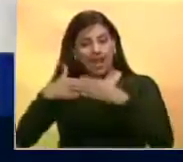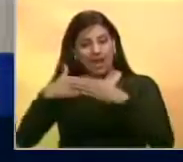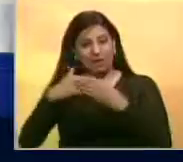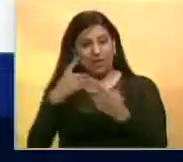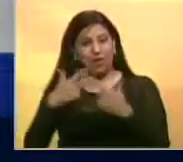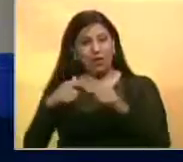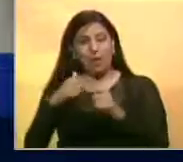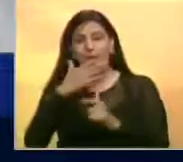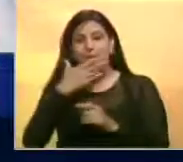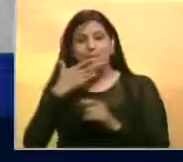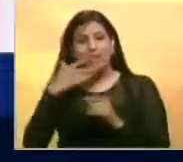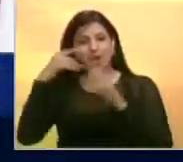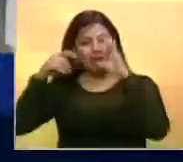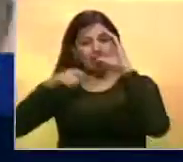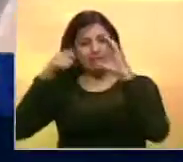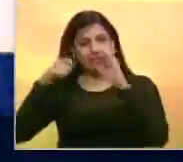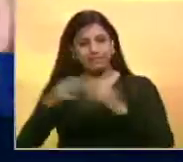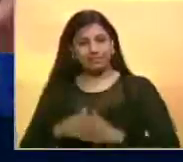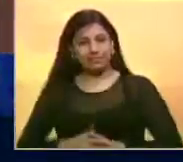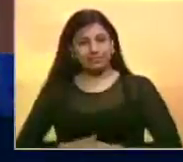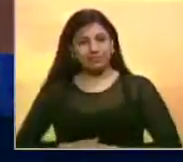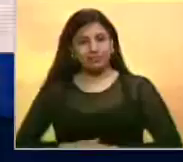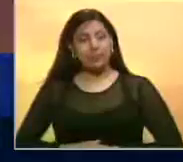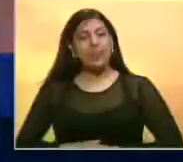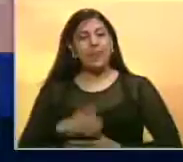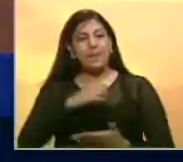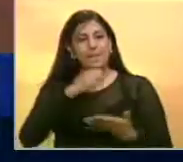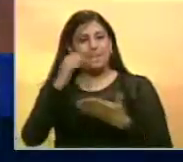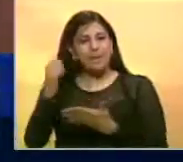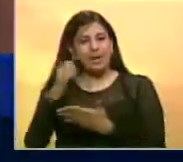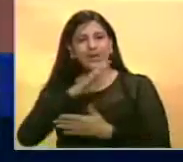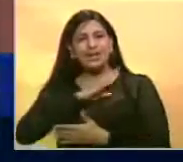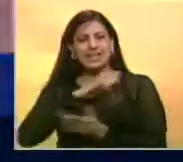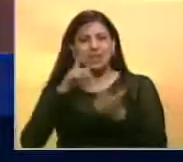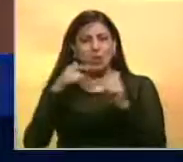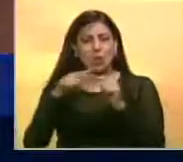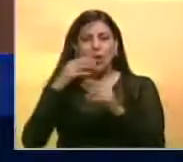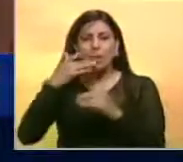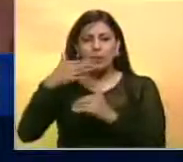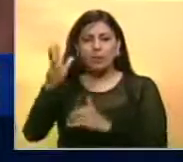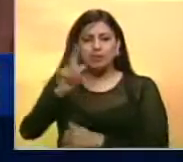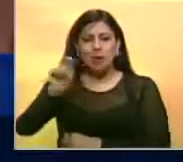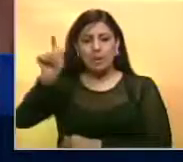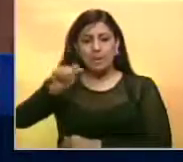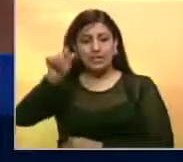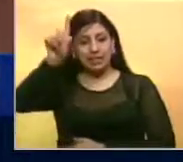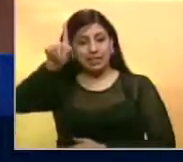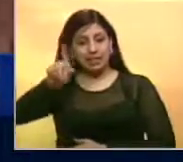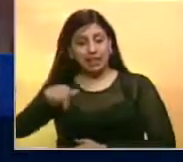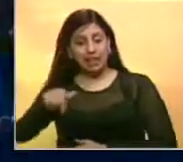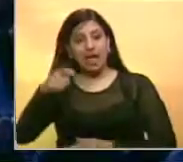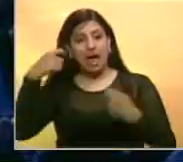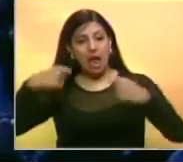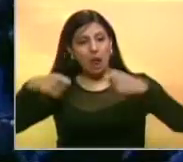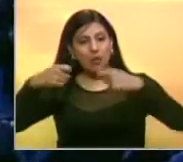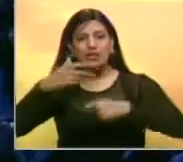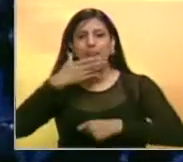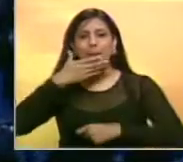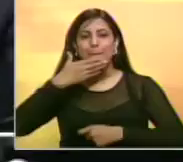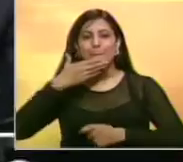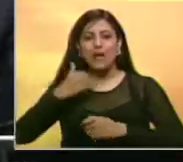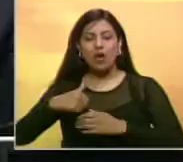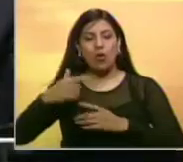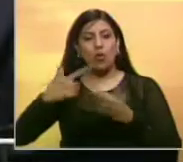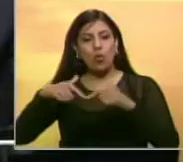Kane Weasley con su interpretación en Carol unos premios que marcan la agenda de los próximos meses y también las apuestas para ver quién logra